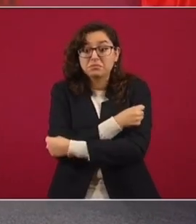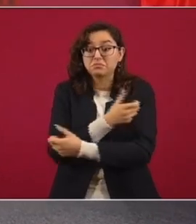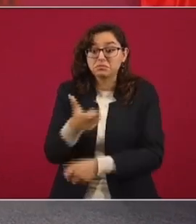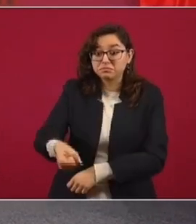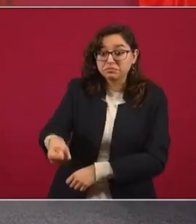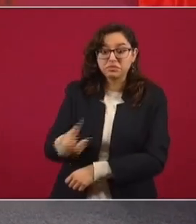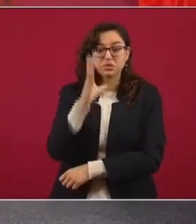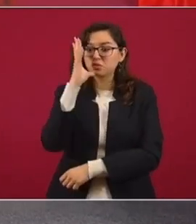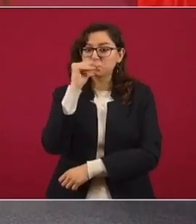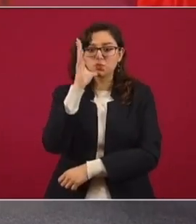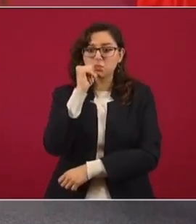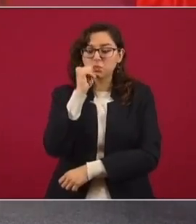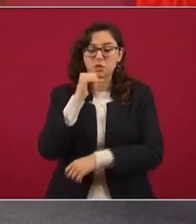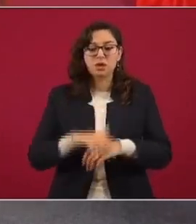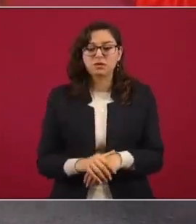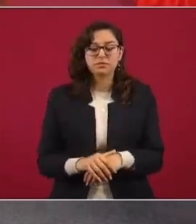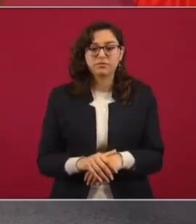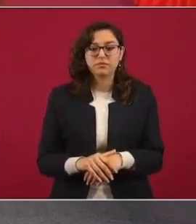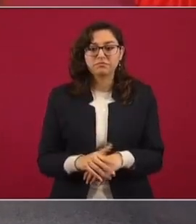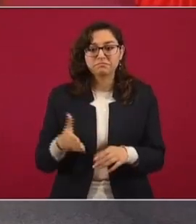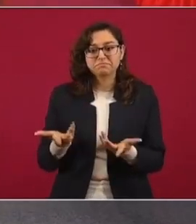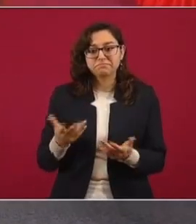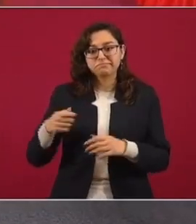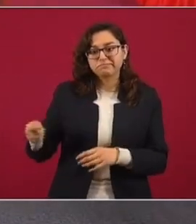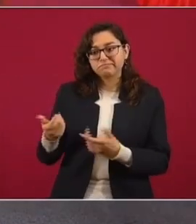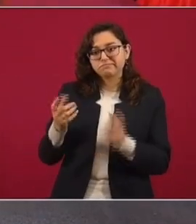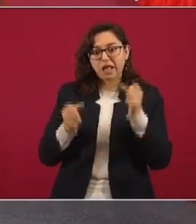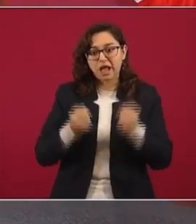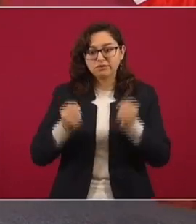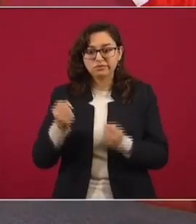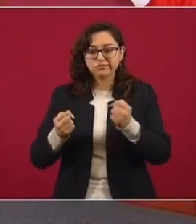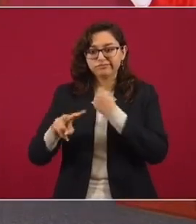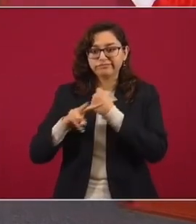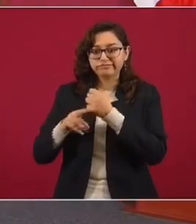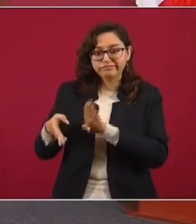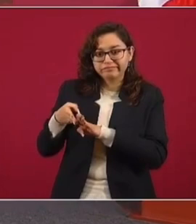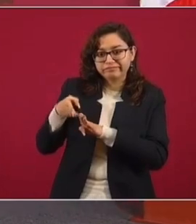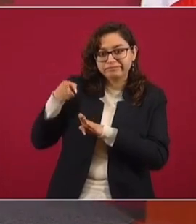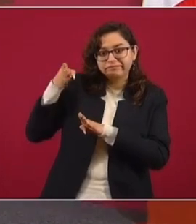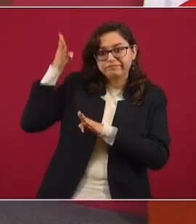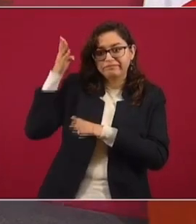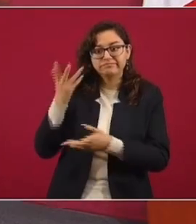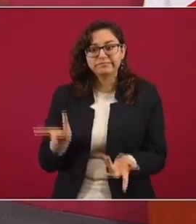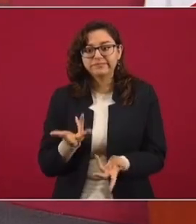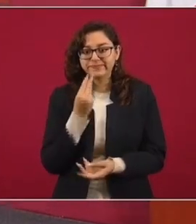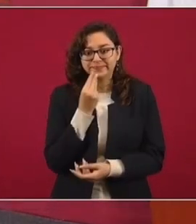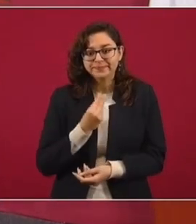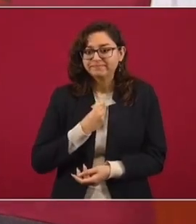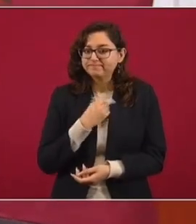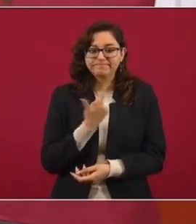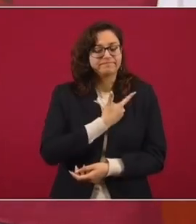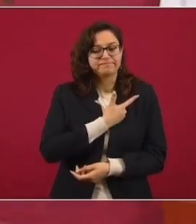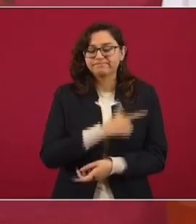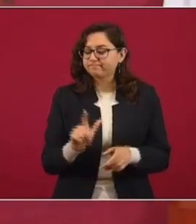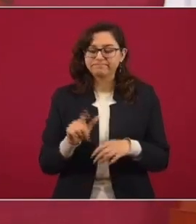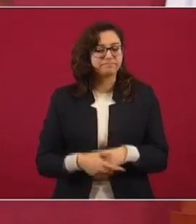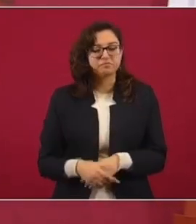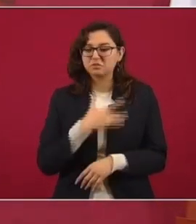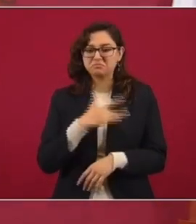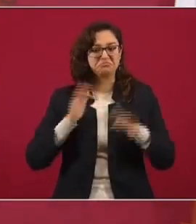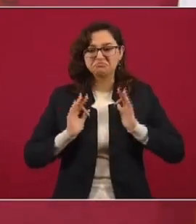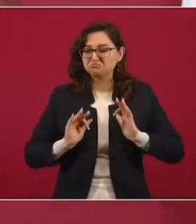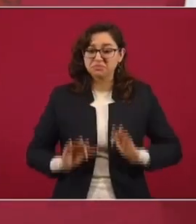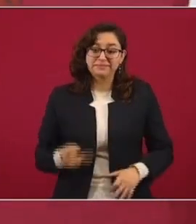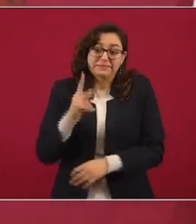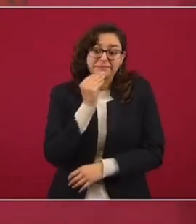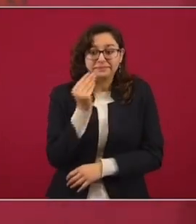saludarlas de mano. En la camioneta tengo que poner el vidrio, es de lo más incómodo. Pero lo